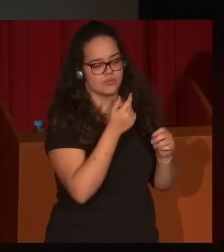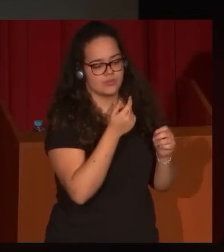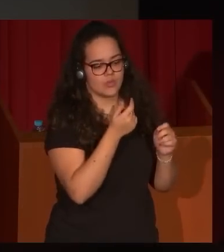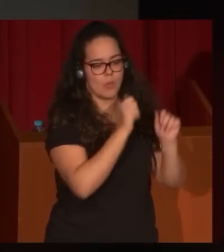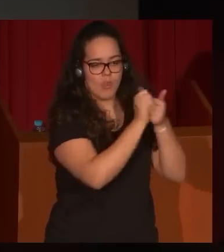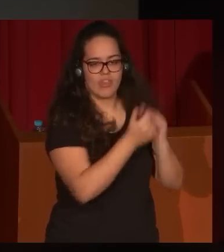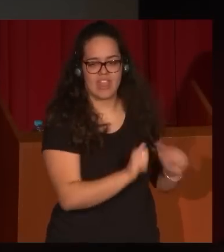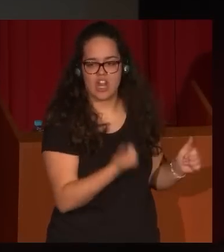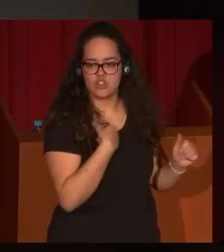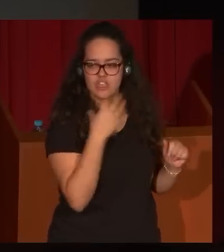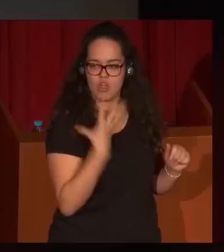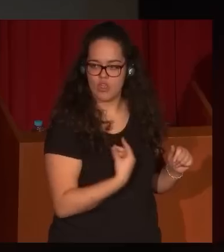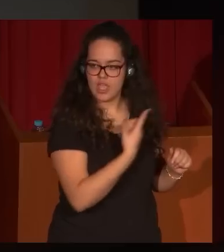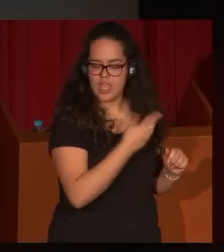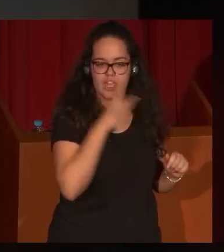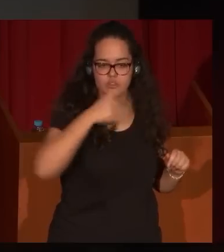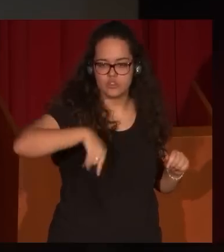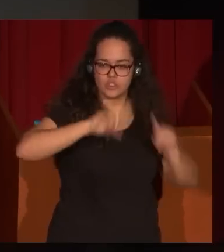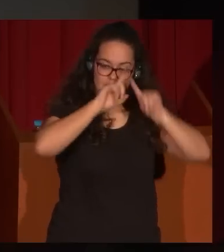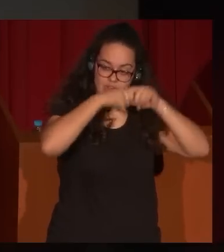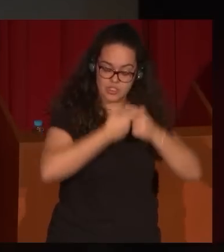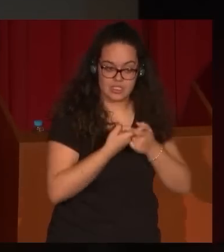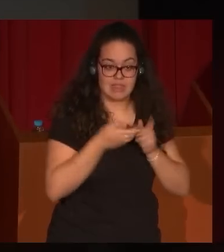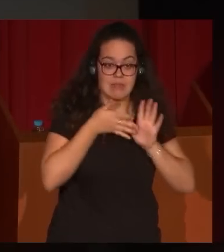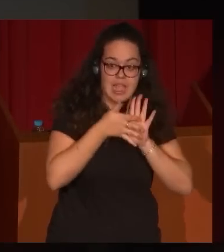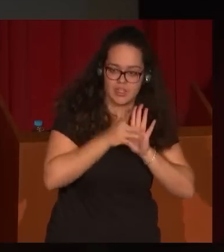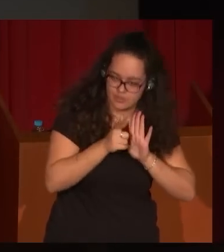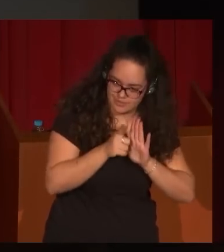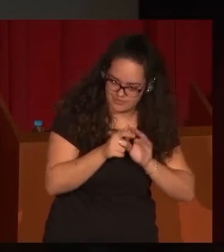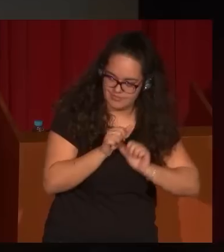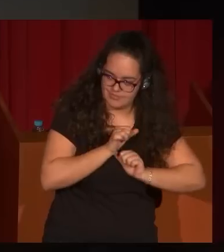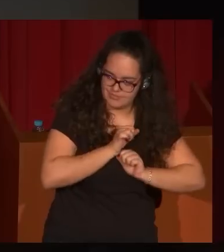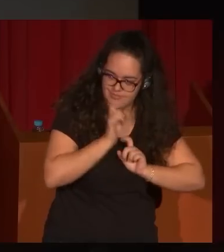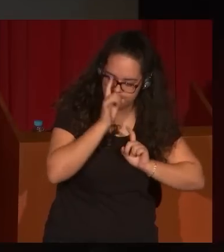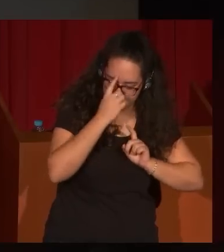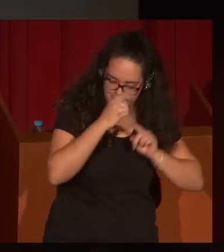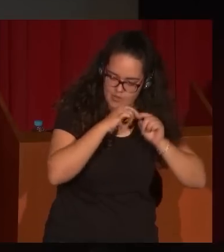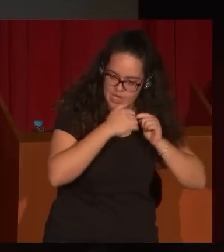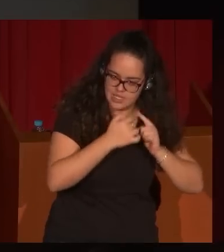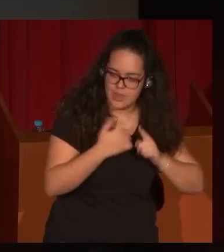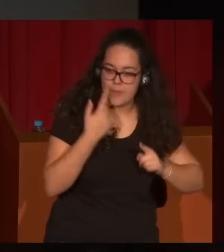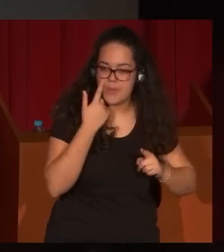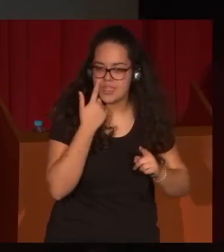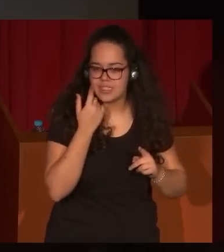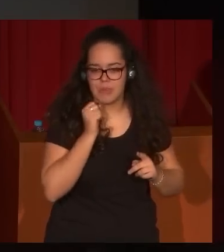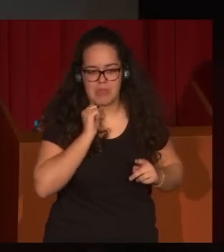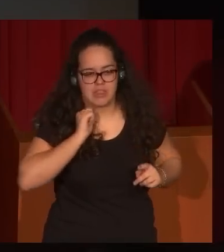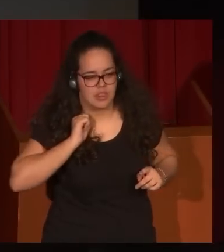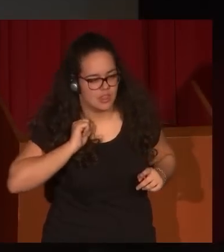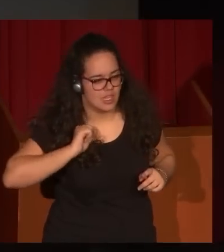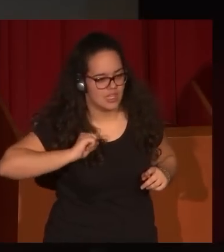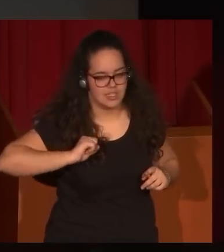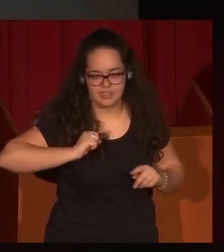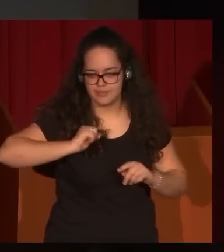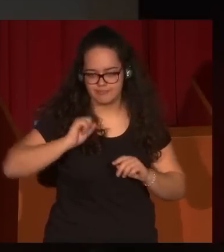haremos una reflexión en ese sentido que no se la voy a adelantar, pero ven ustedes que las dependencias son absolutamente